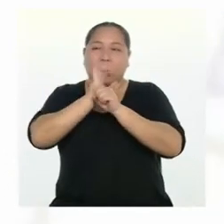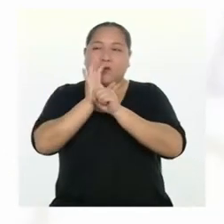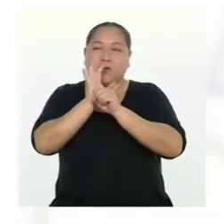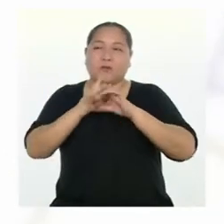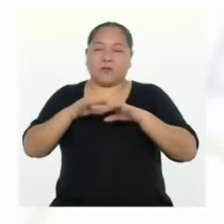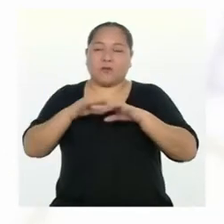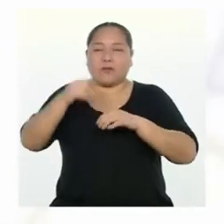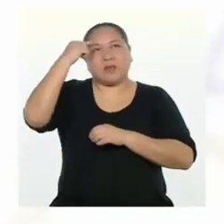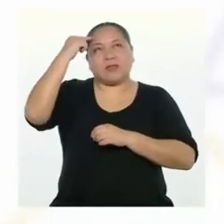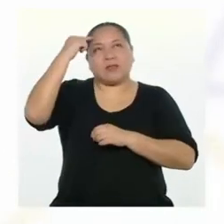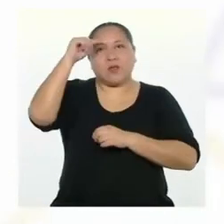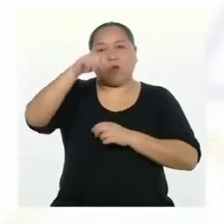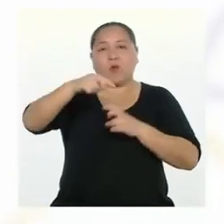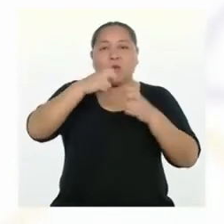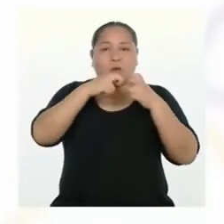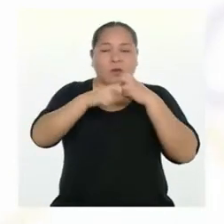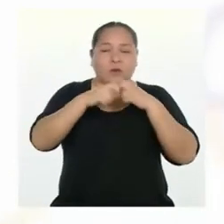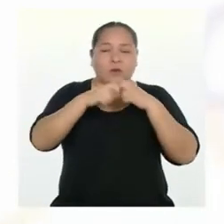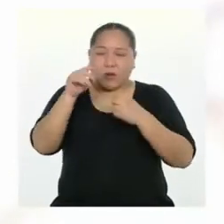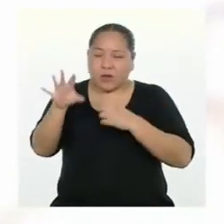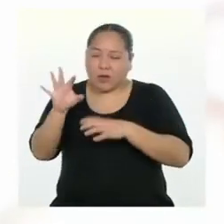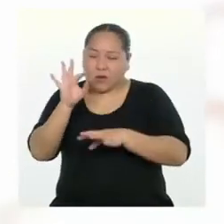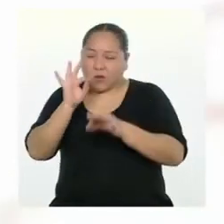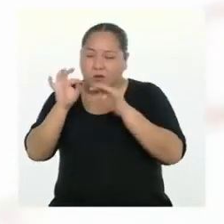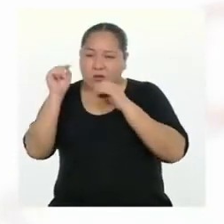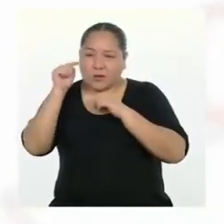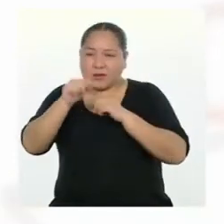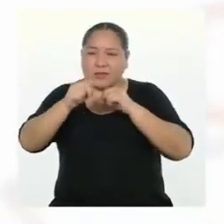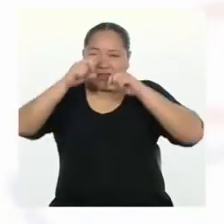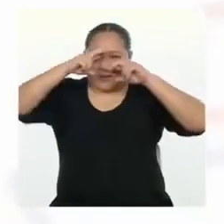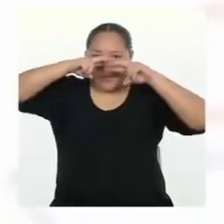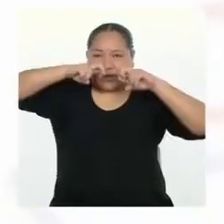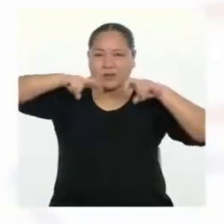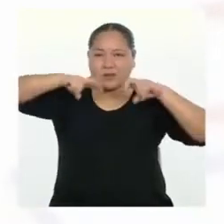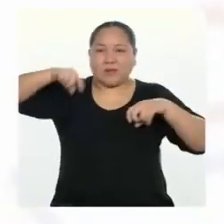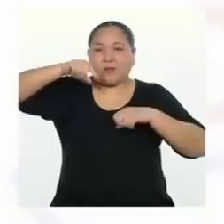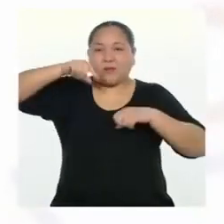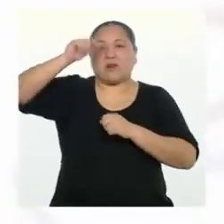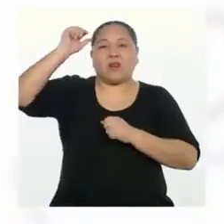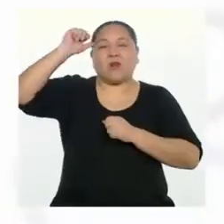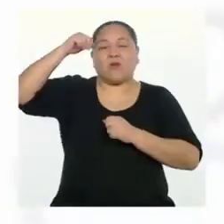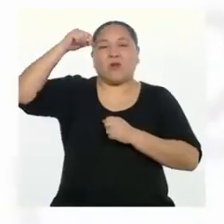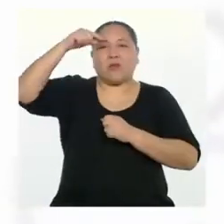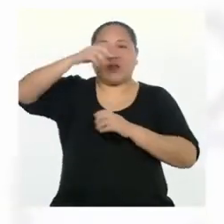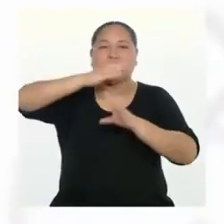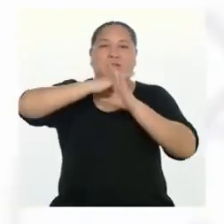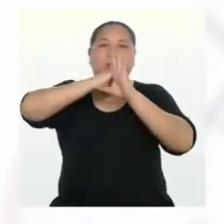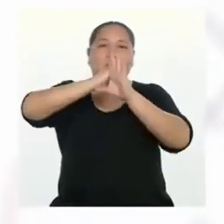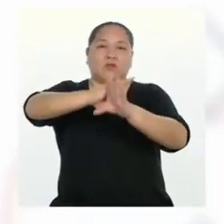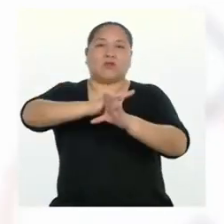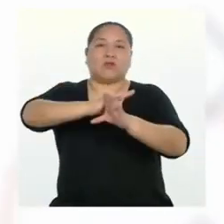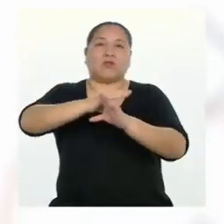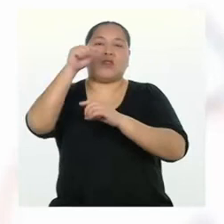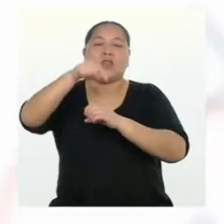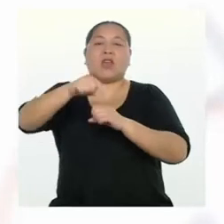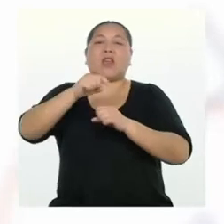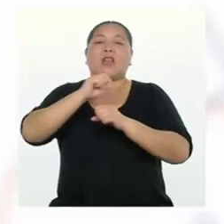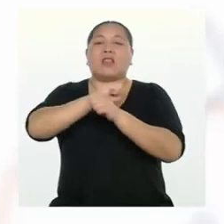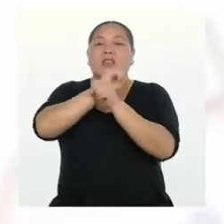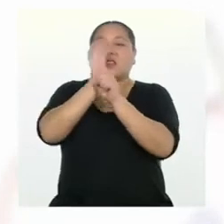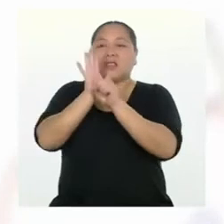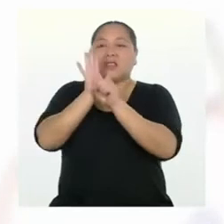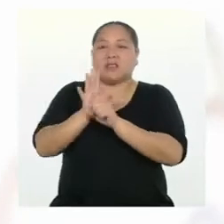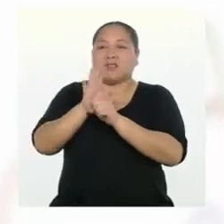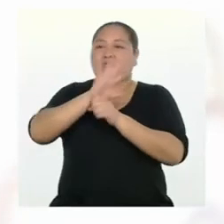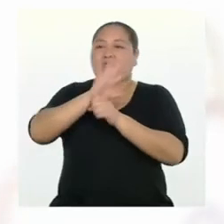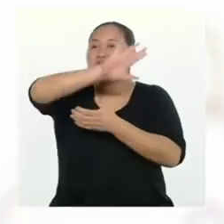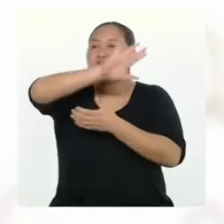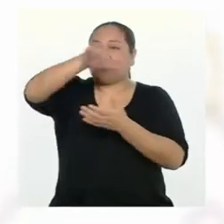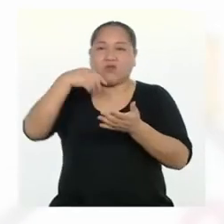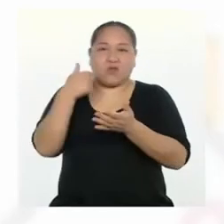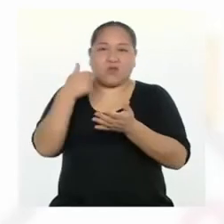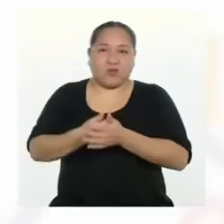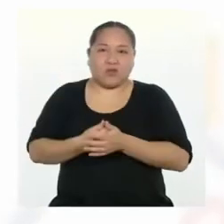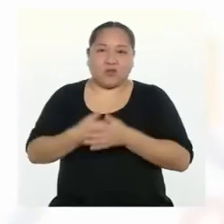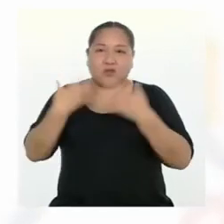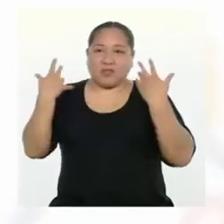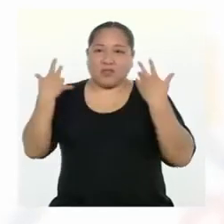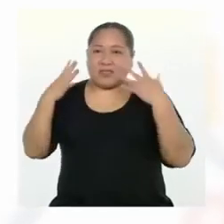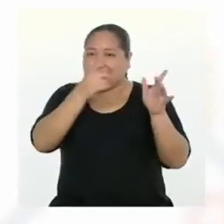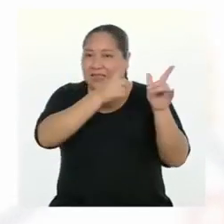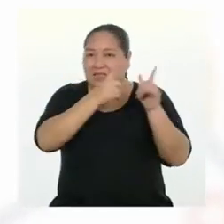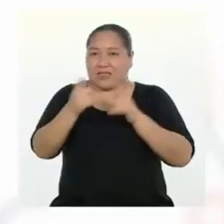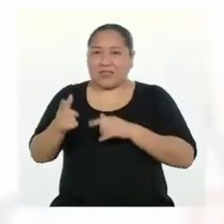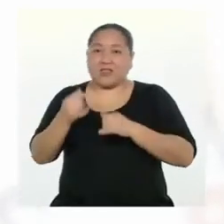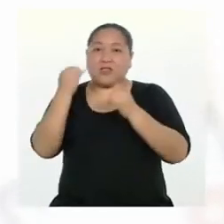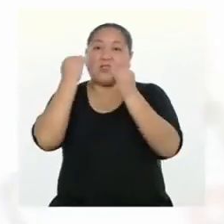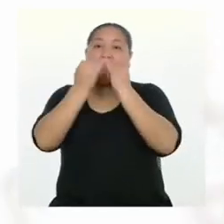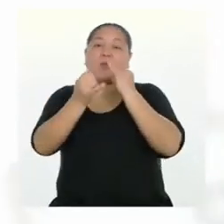a partir de un problema que hayamos identificado en la investigación que hicimos. Recuerda que en la lucha contra el COVID-19 estamos todos. Una